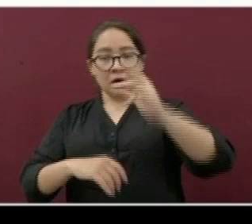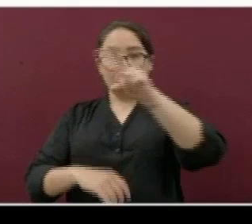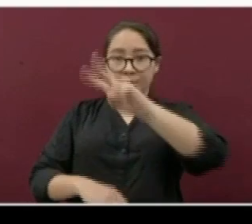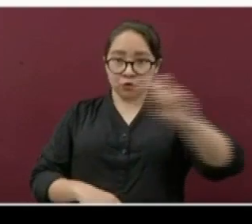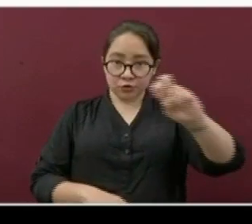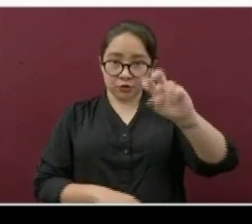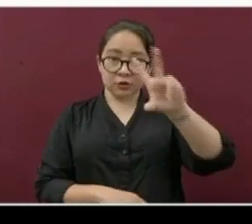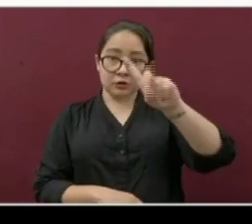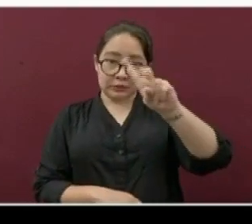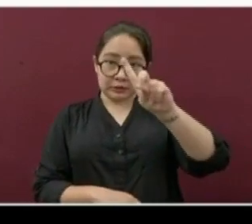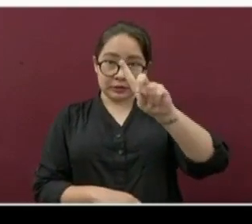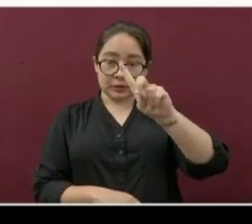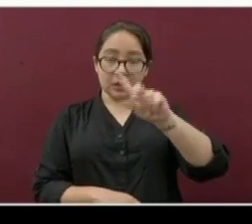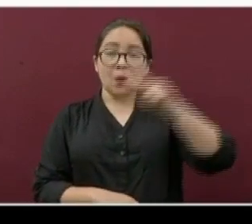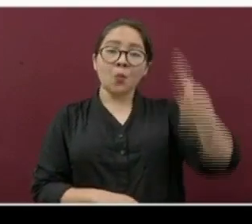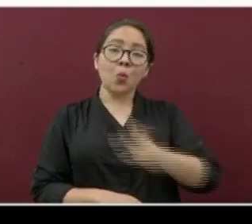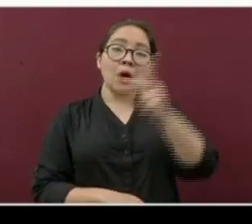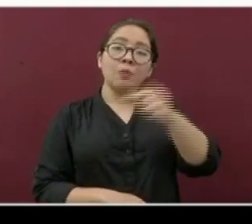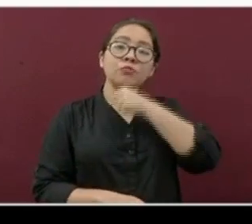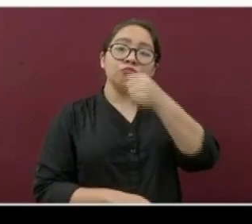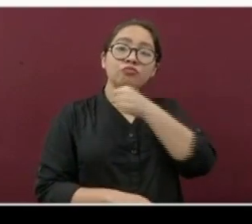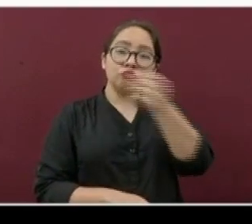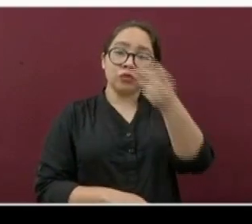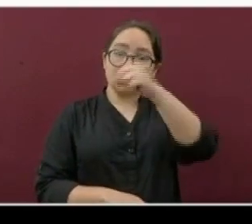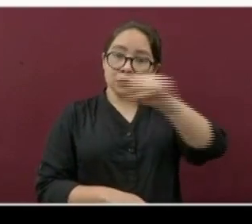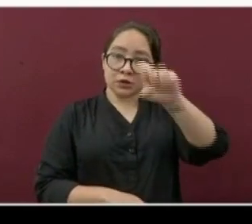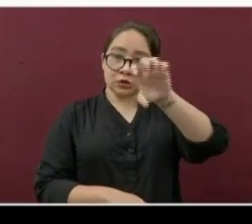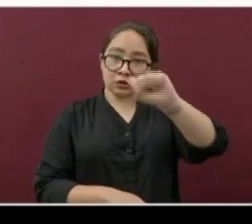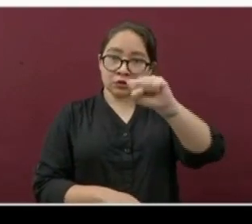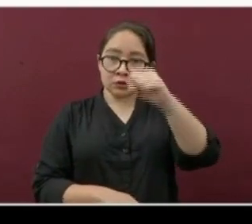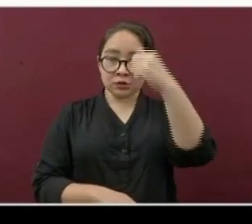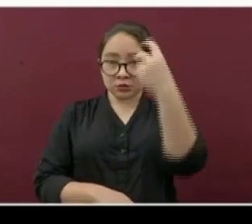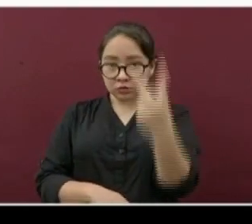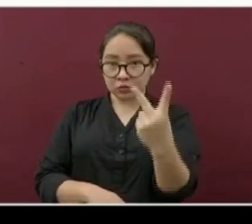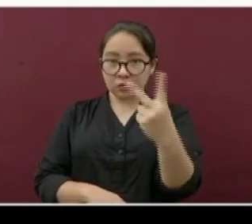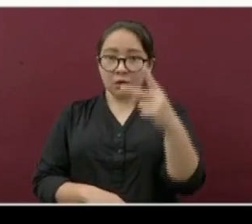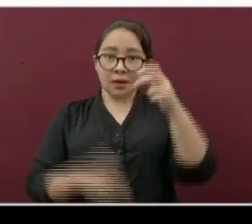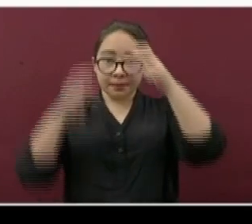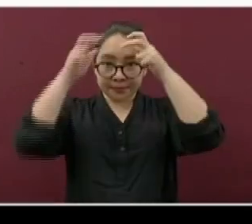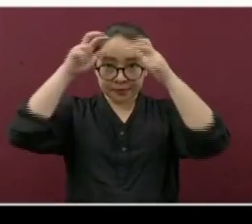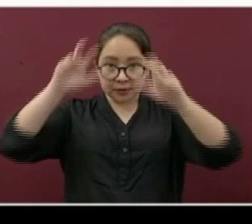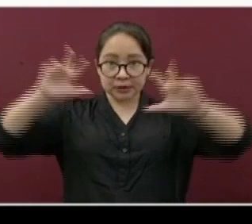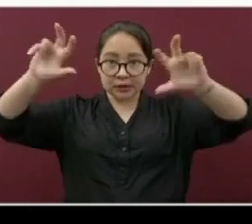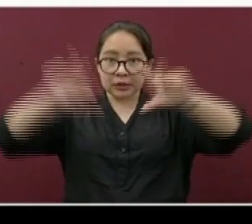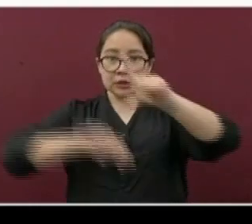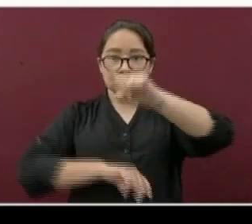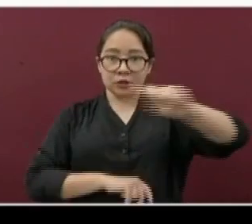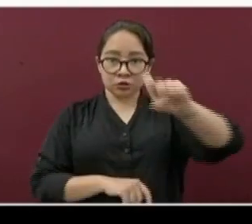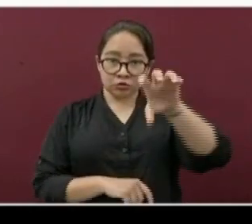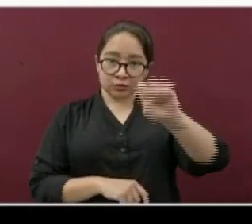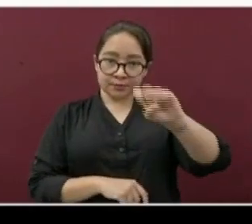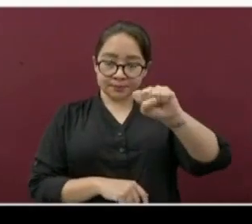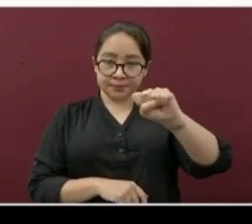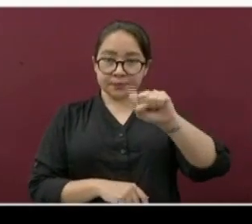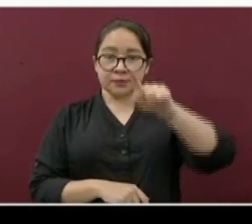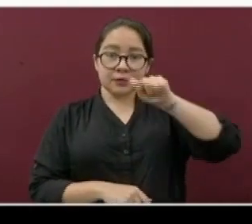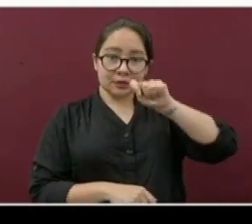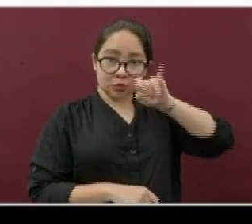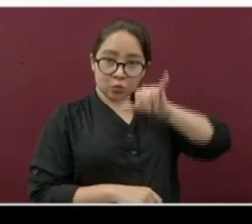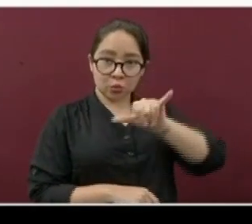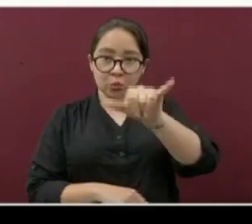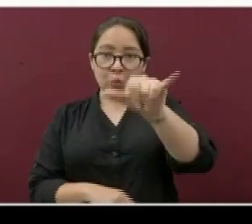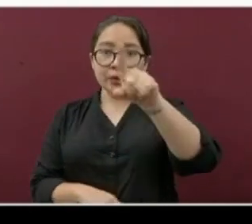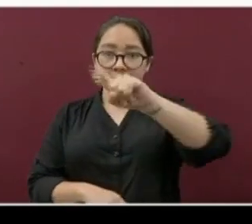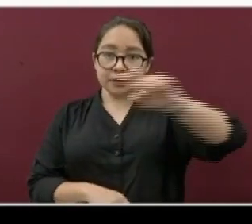230. Pueblo Viejo, 162. Misantla, 160. Tantoyuca,